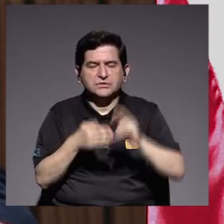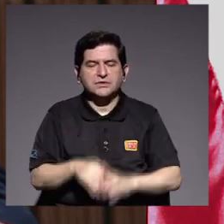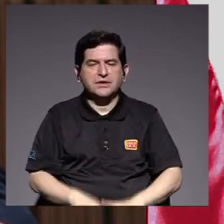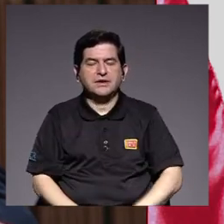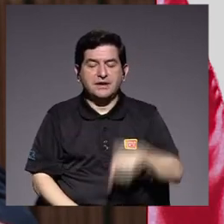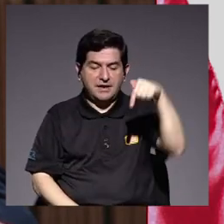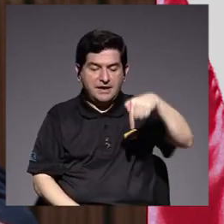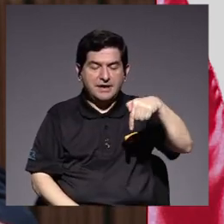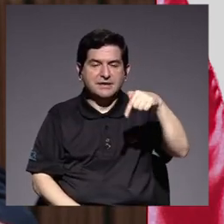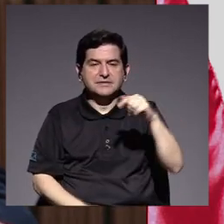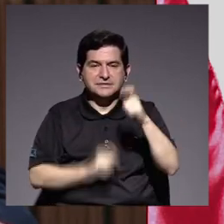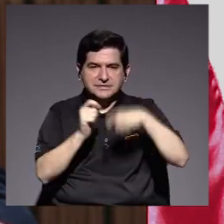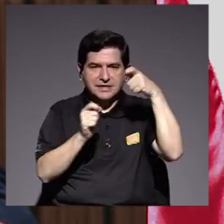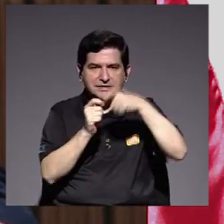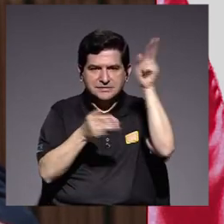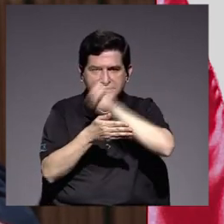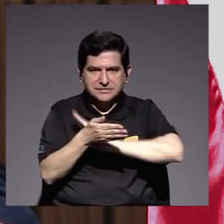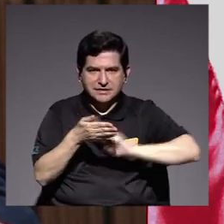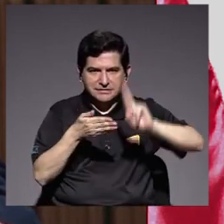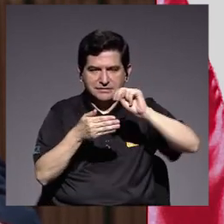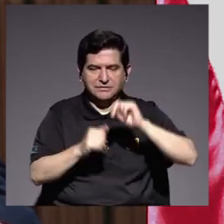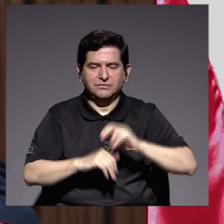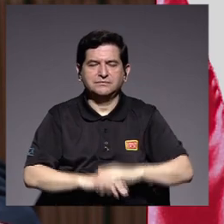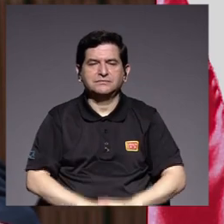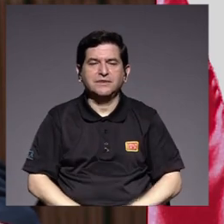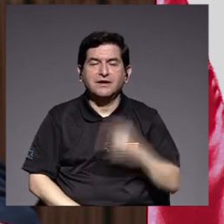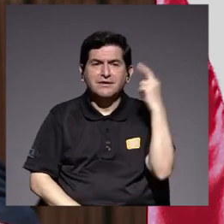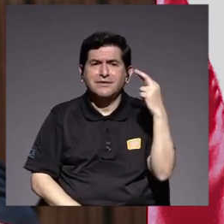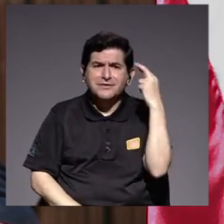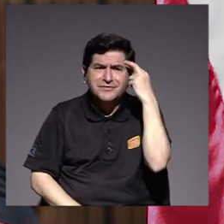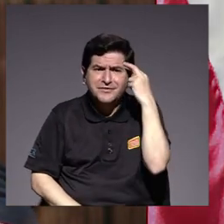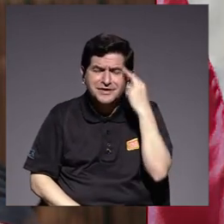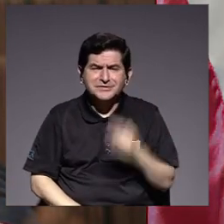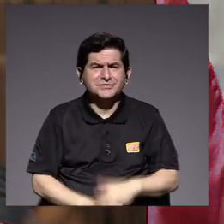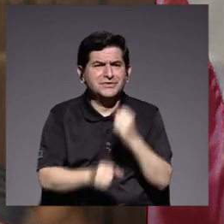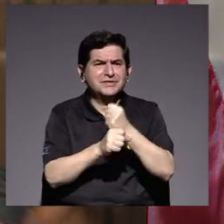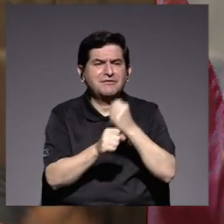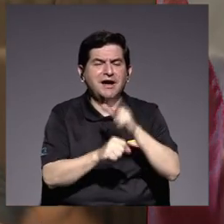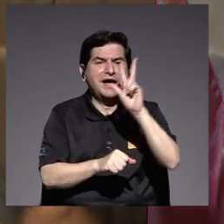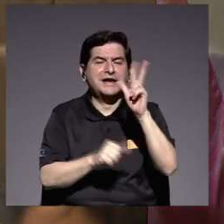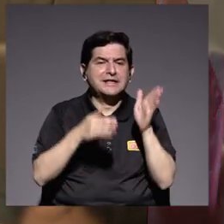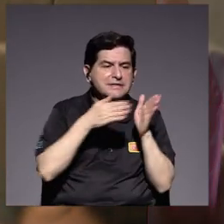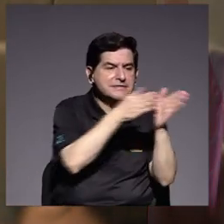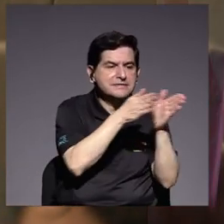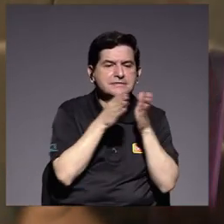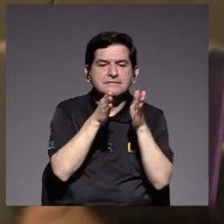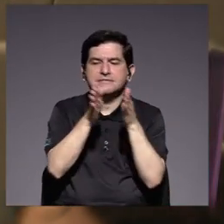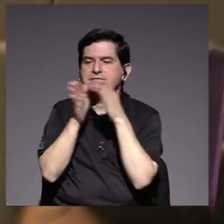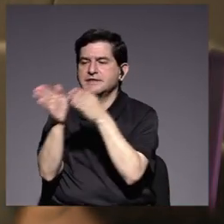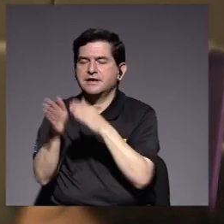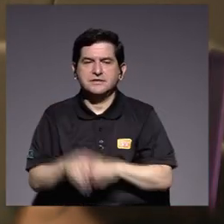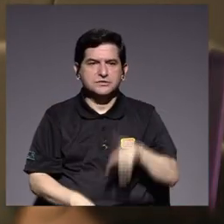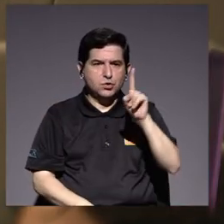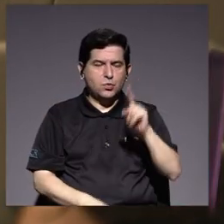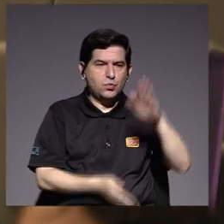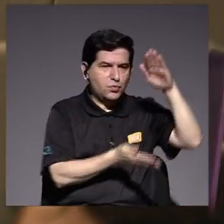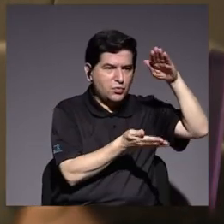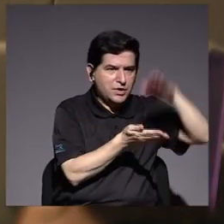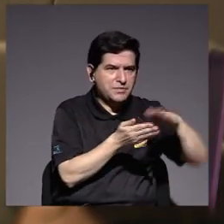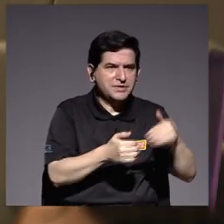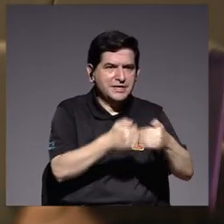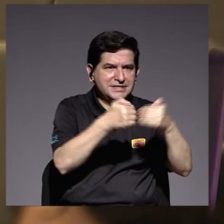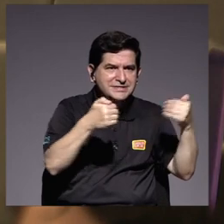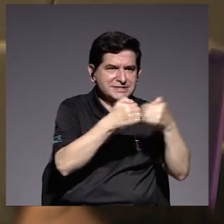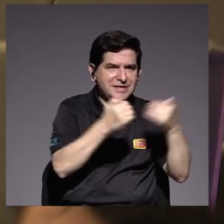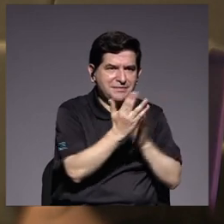nuestra universidad por ello se hace vital trabajar en tres vías por un lado disminuir las brechas de